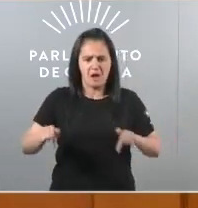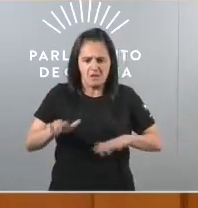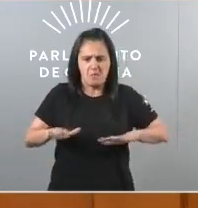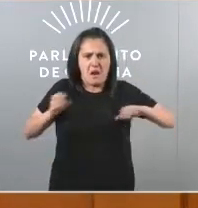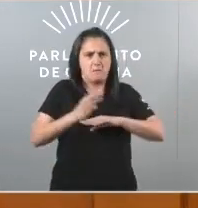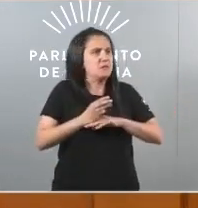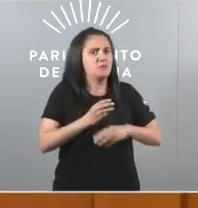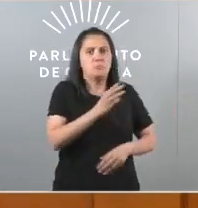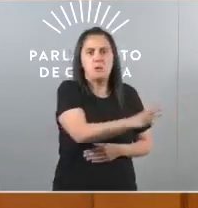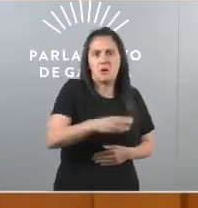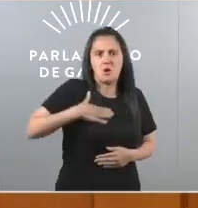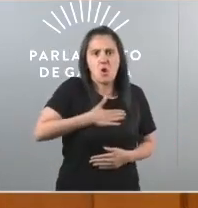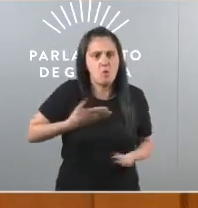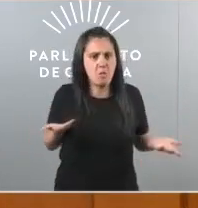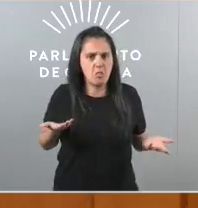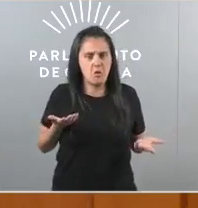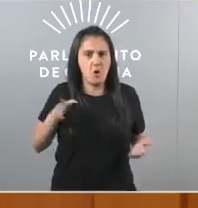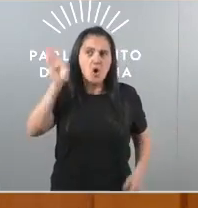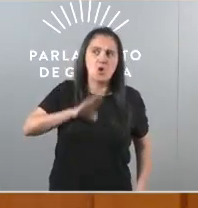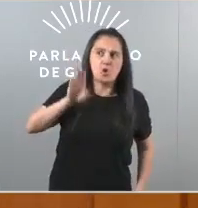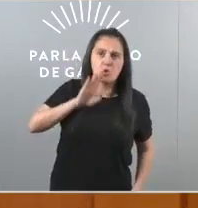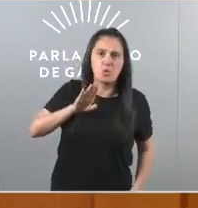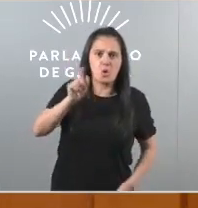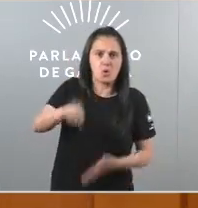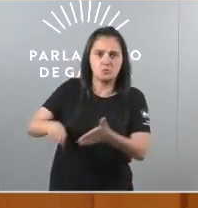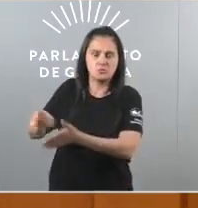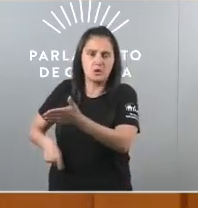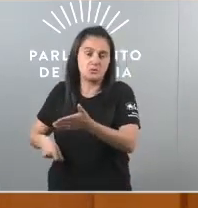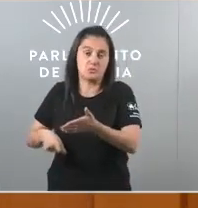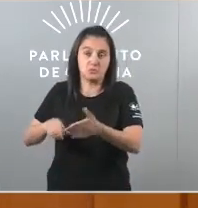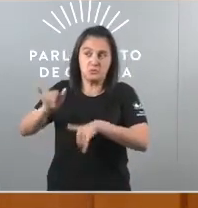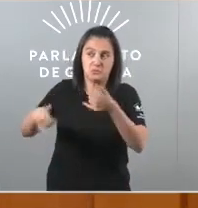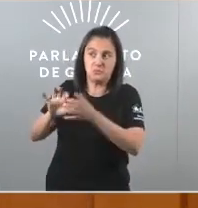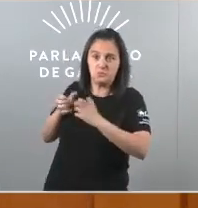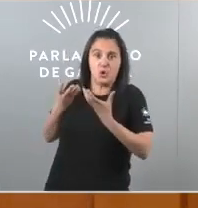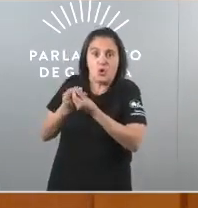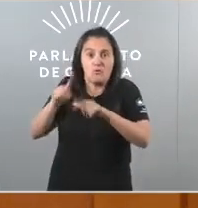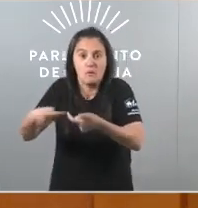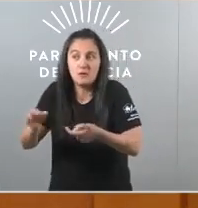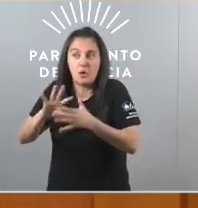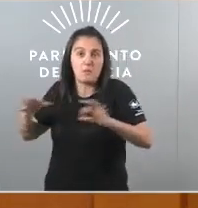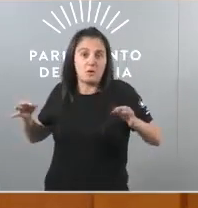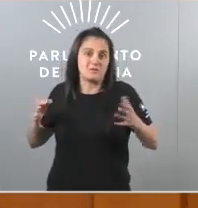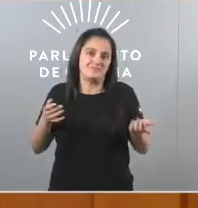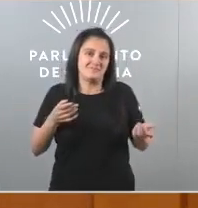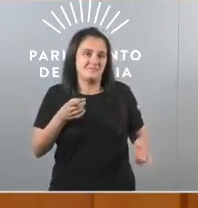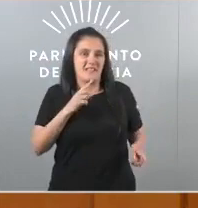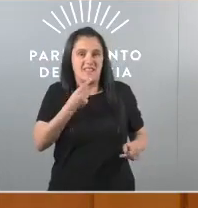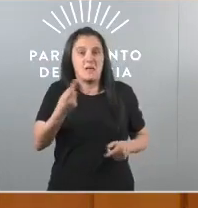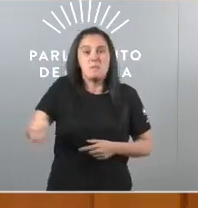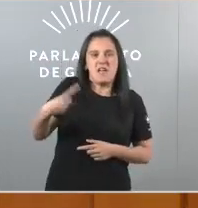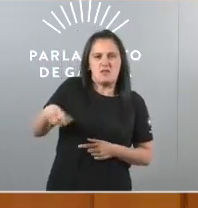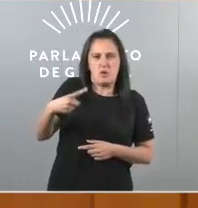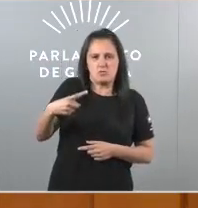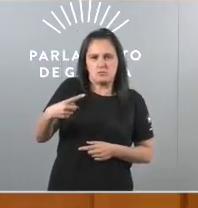Partido Popular síntese cómodo na corrupción dos contratos amañados con familiares e amigos pillos que dan pelotazos